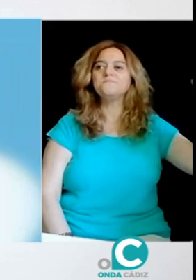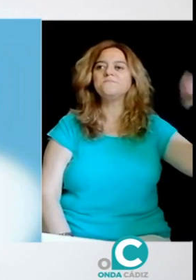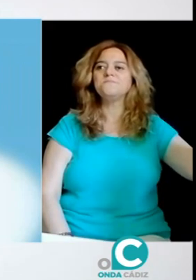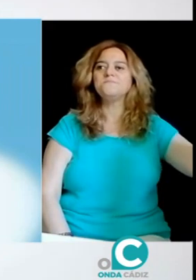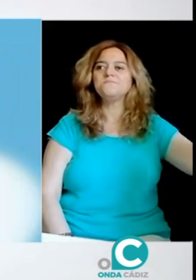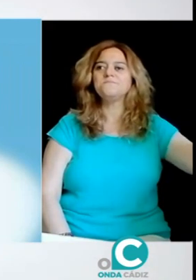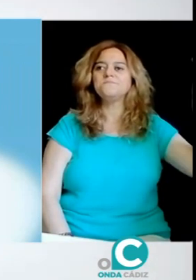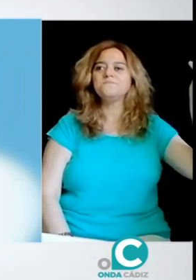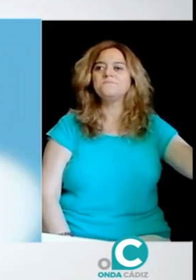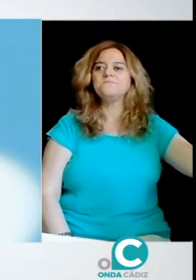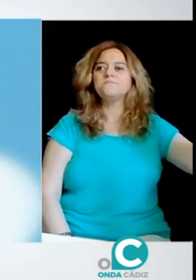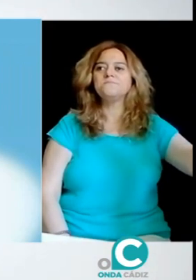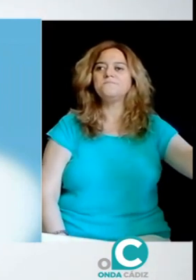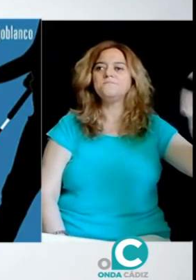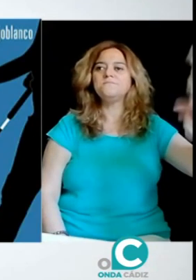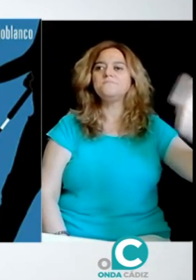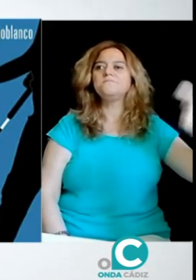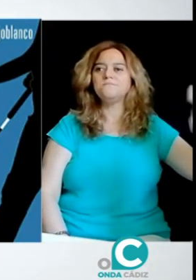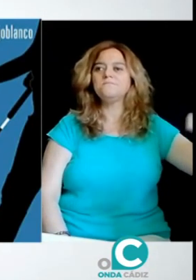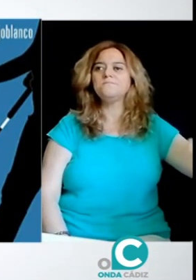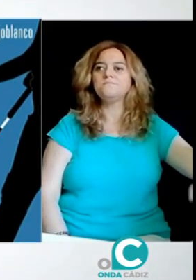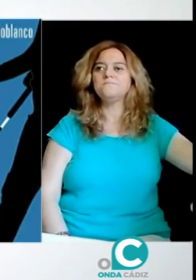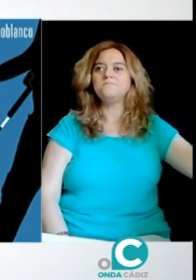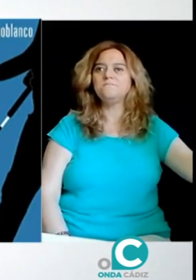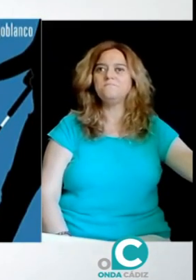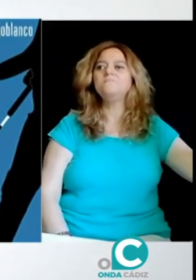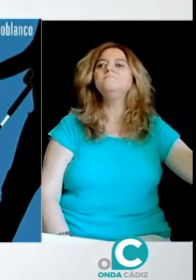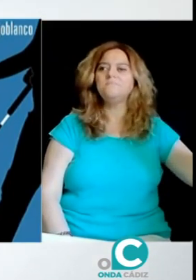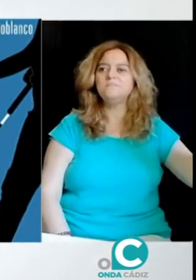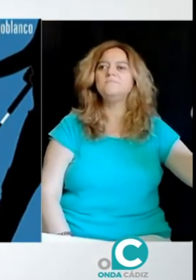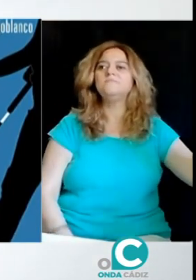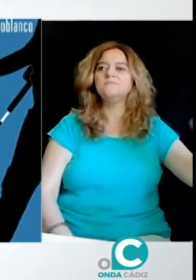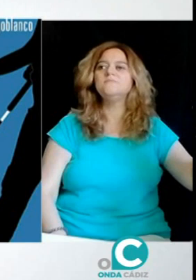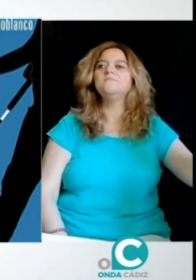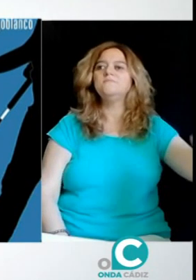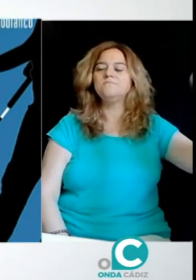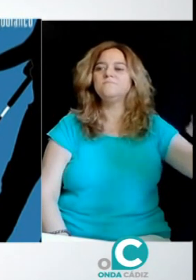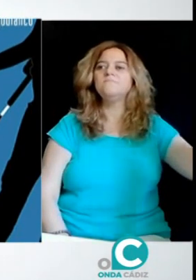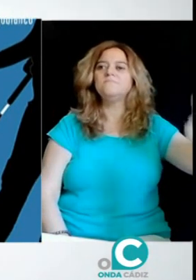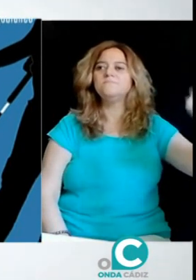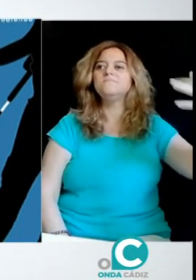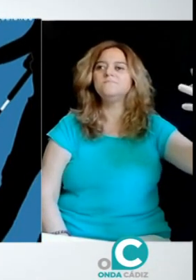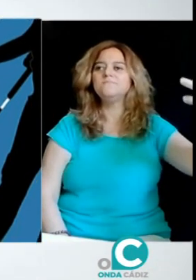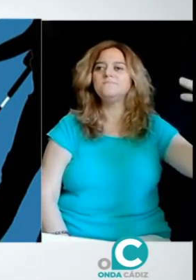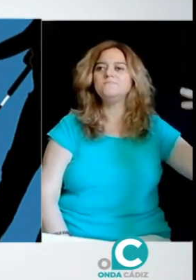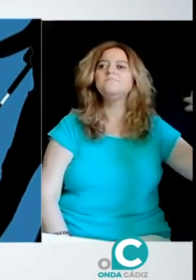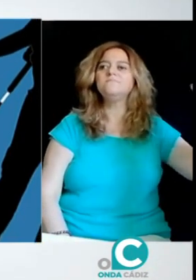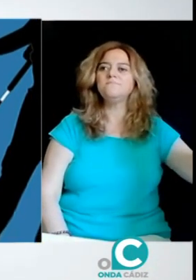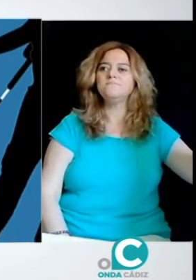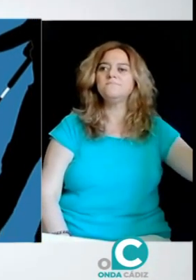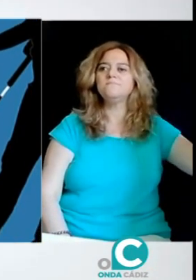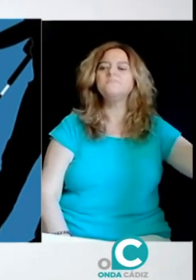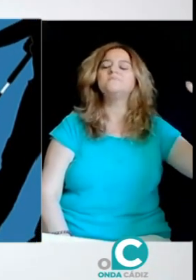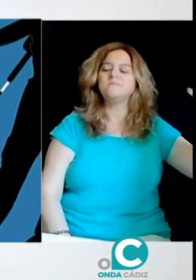discapacidad específica. Desde vuestra asociación, junto con la Federación de Asociaciones de Personas Sordociegas de España,